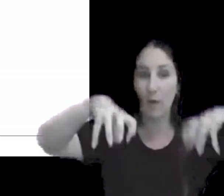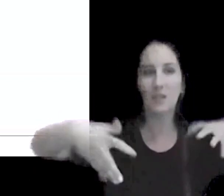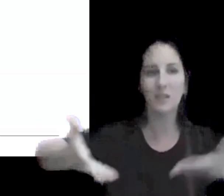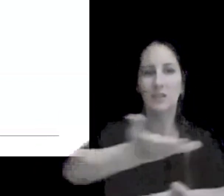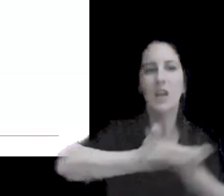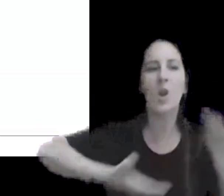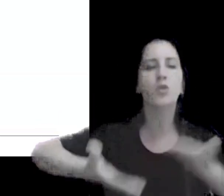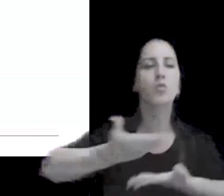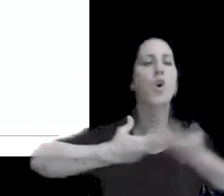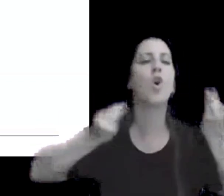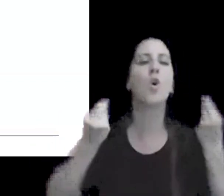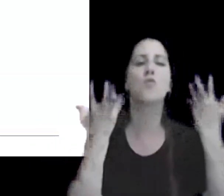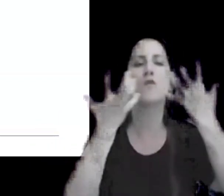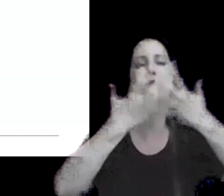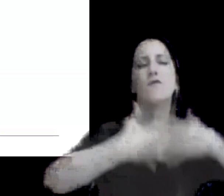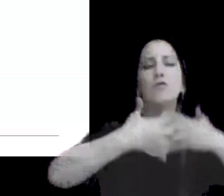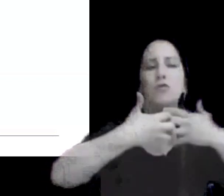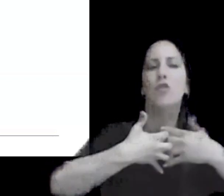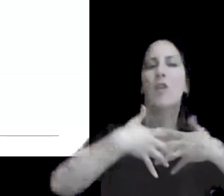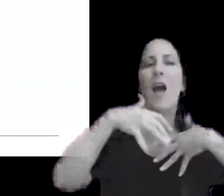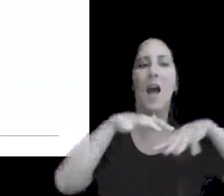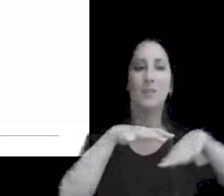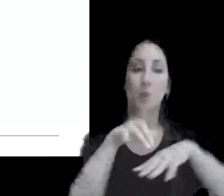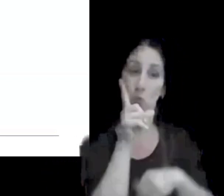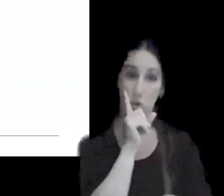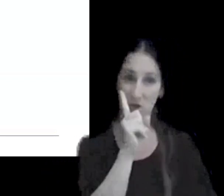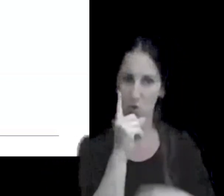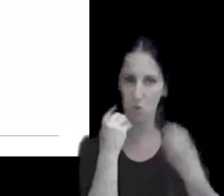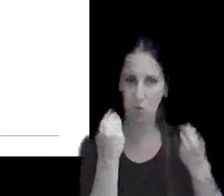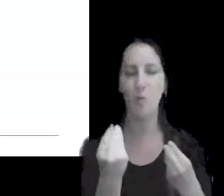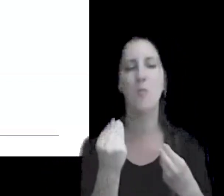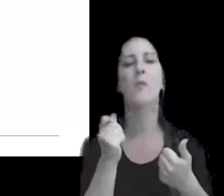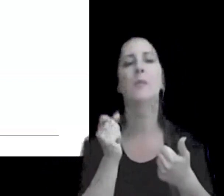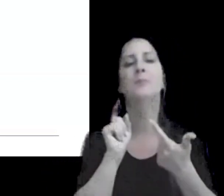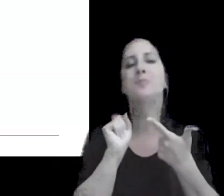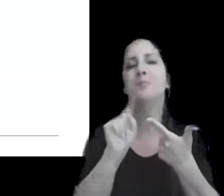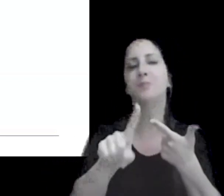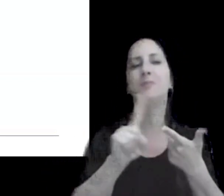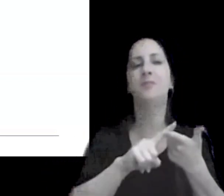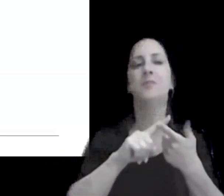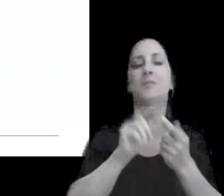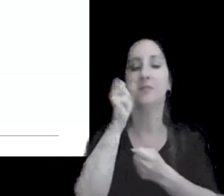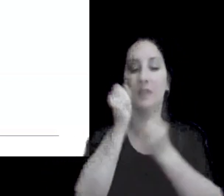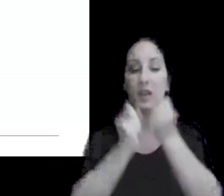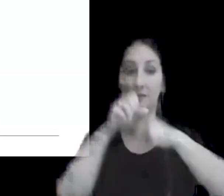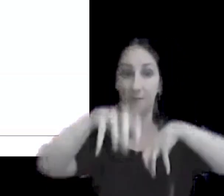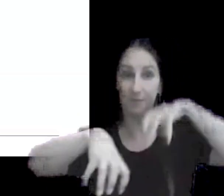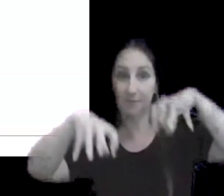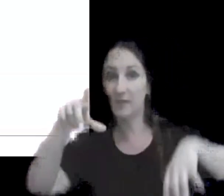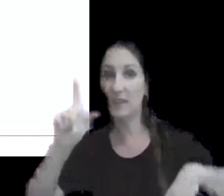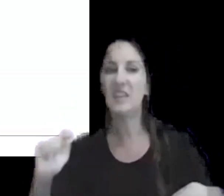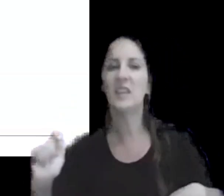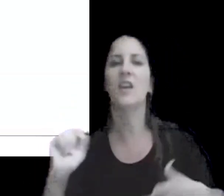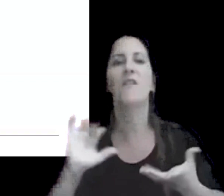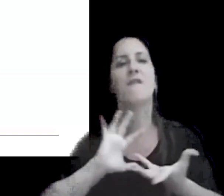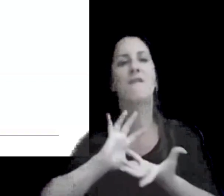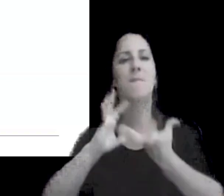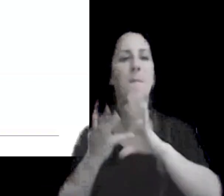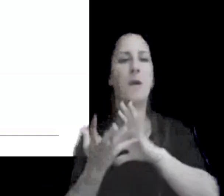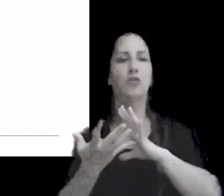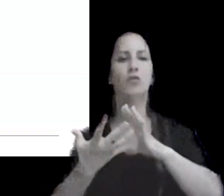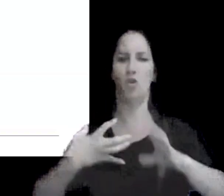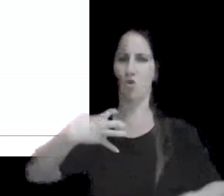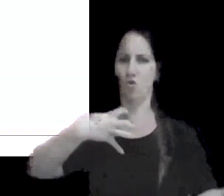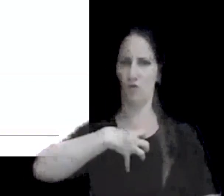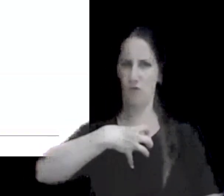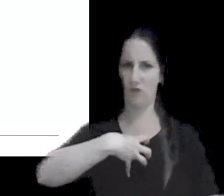alocadas las funciones activos y riesgos la caracterización de dichas entidades y la aplicación de un método confiable